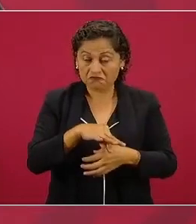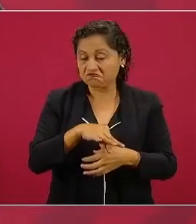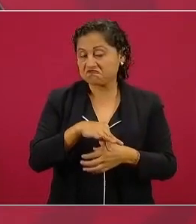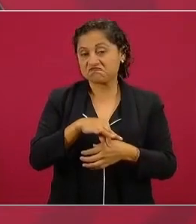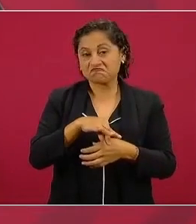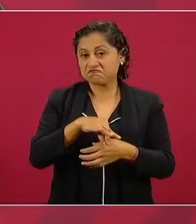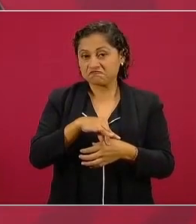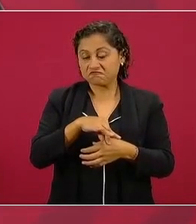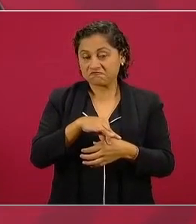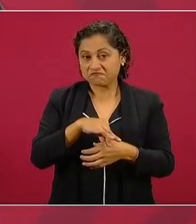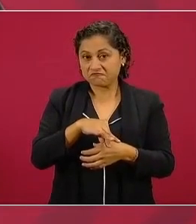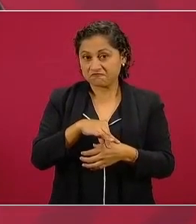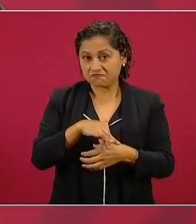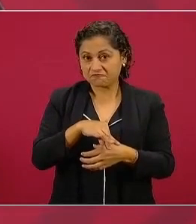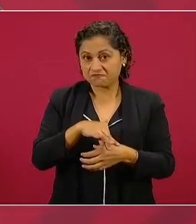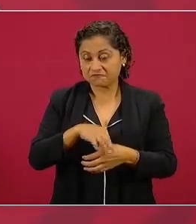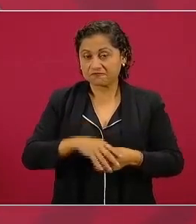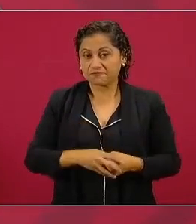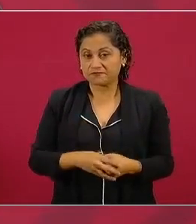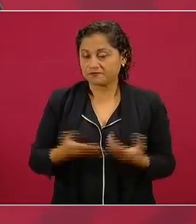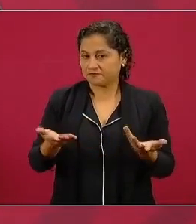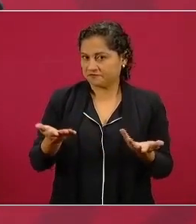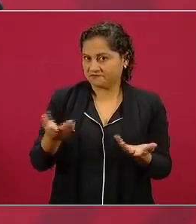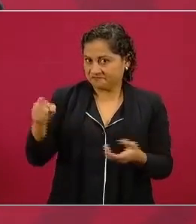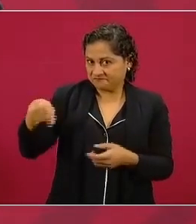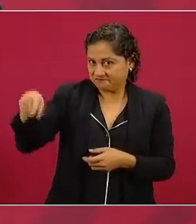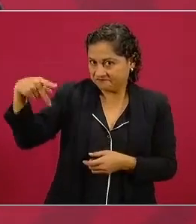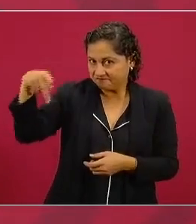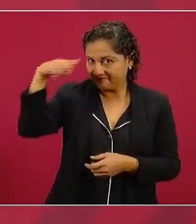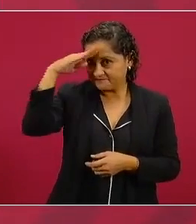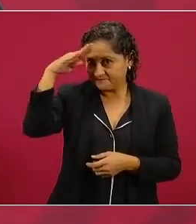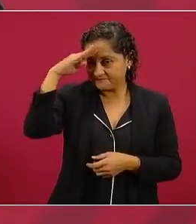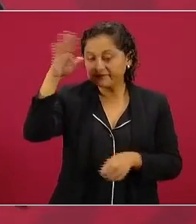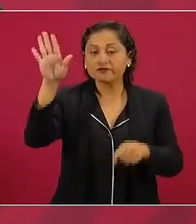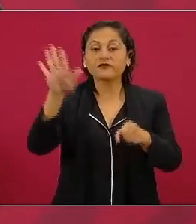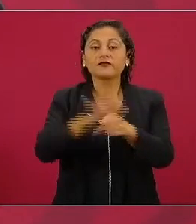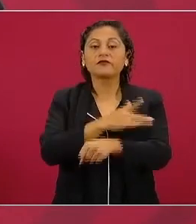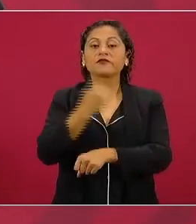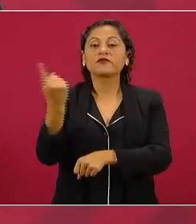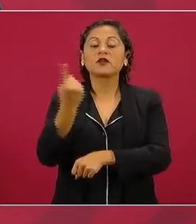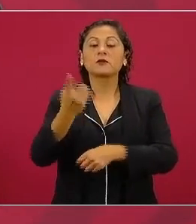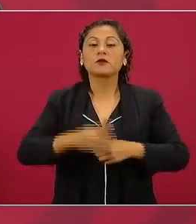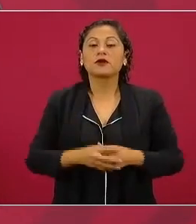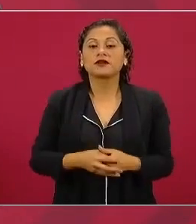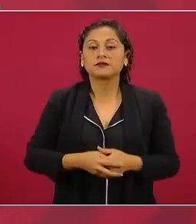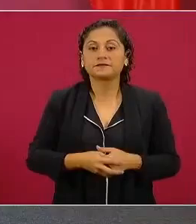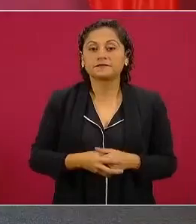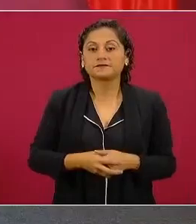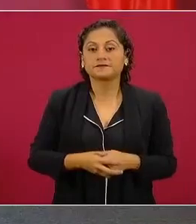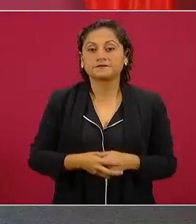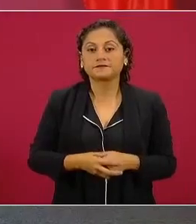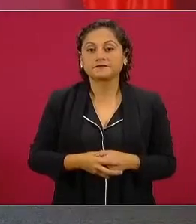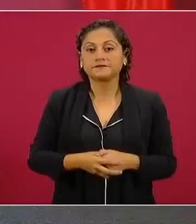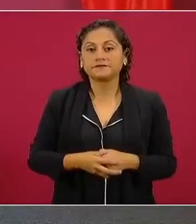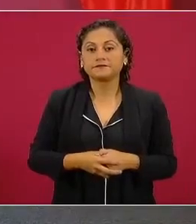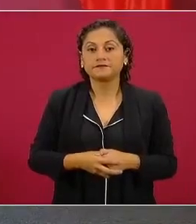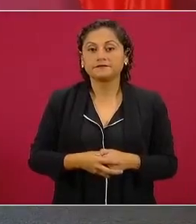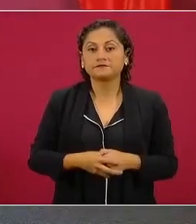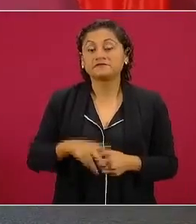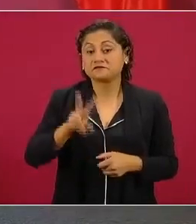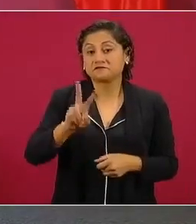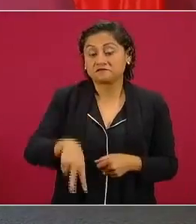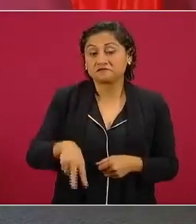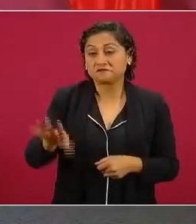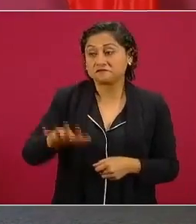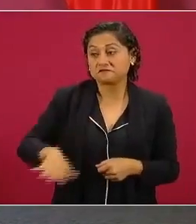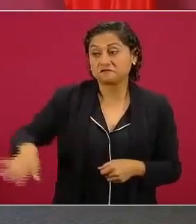porque le tenían también un profundo desprecio al pueblo,